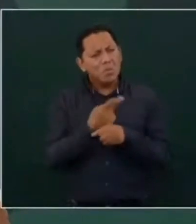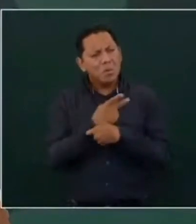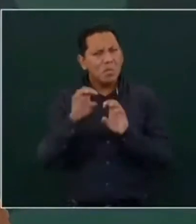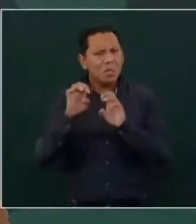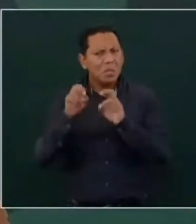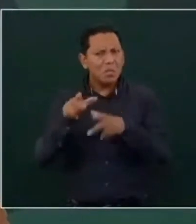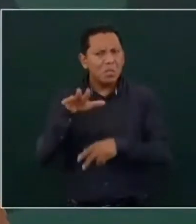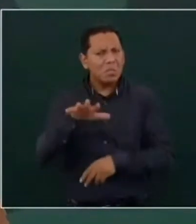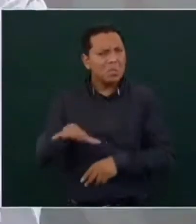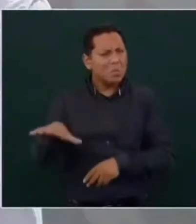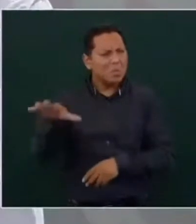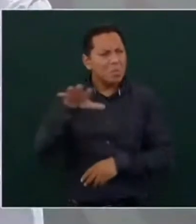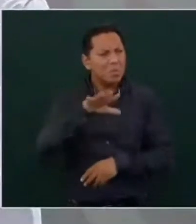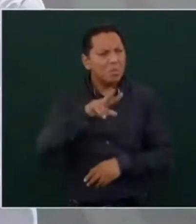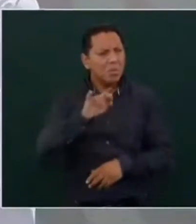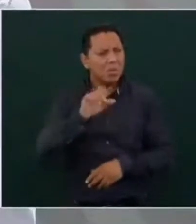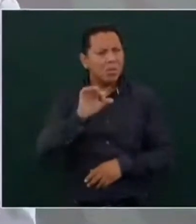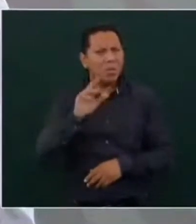Chiapas